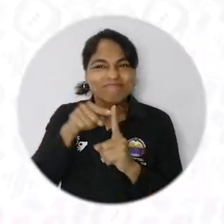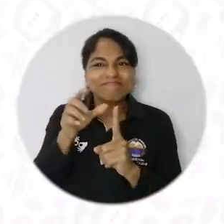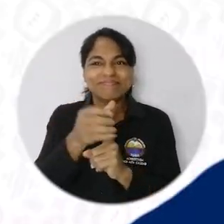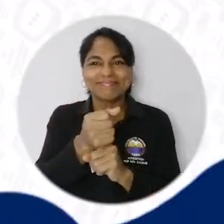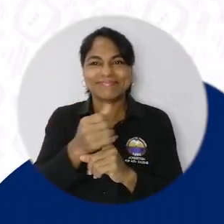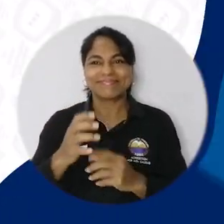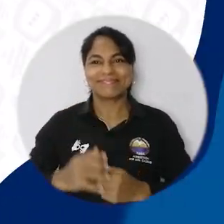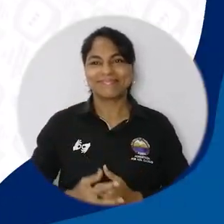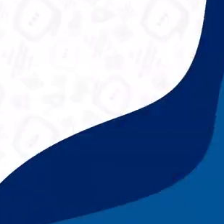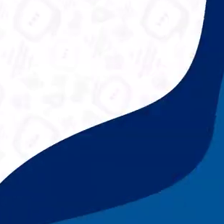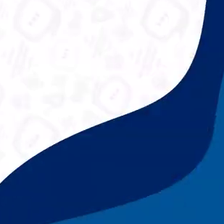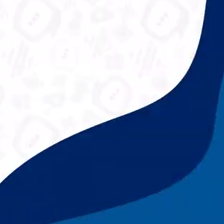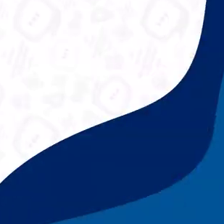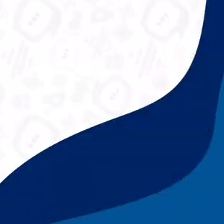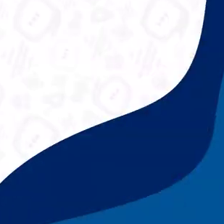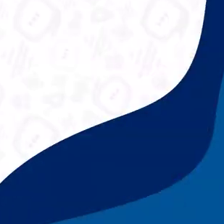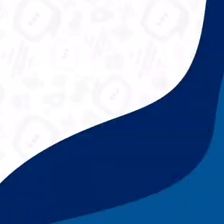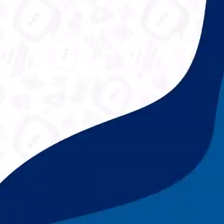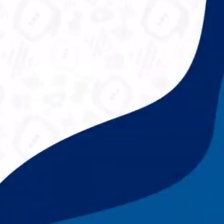logro obtenido.